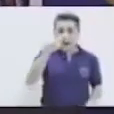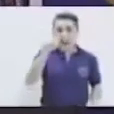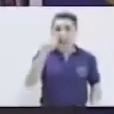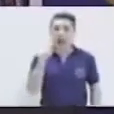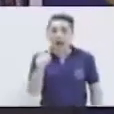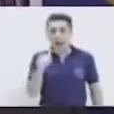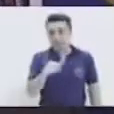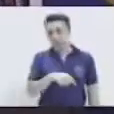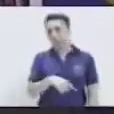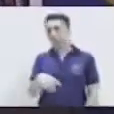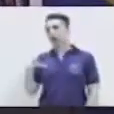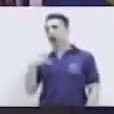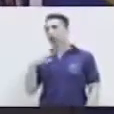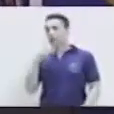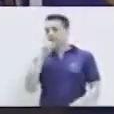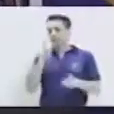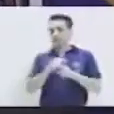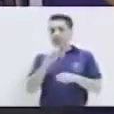frutero.